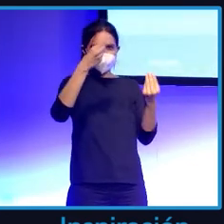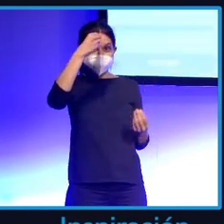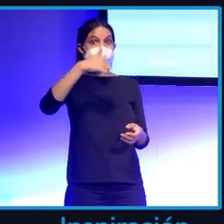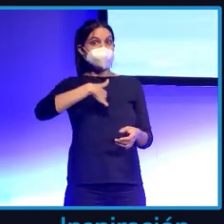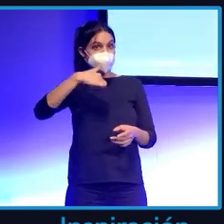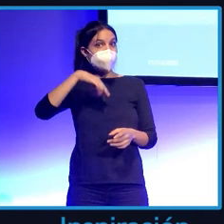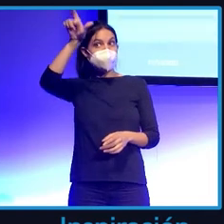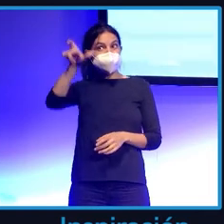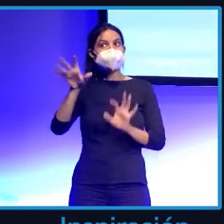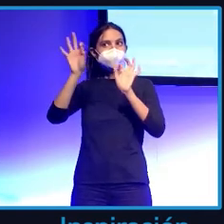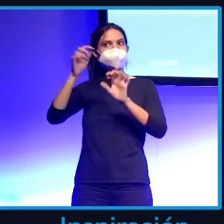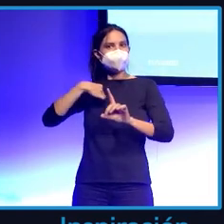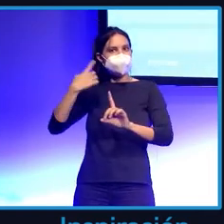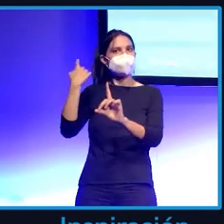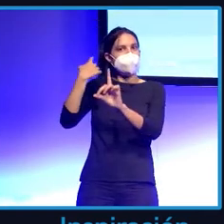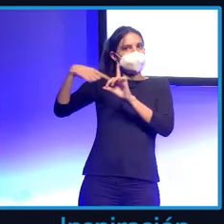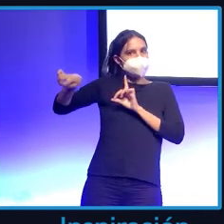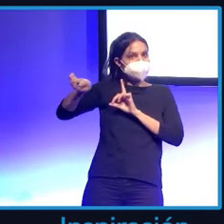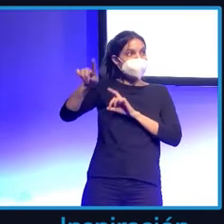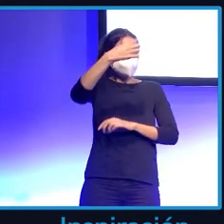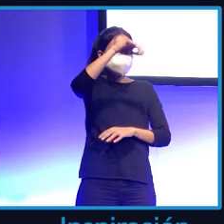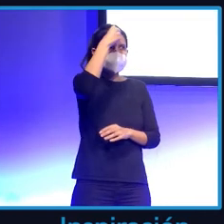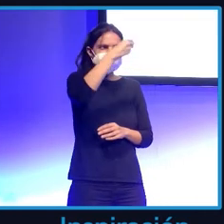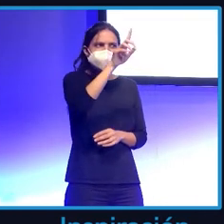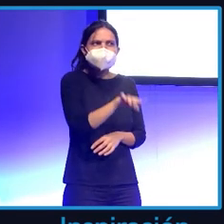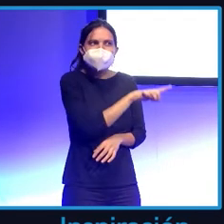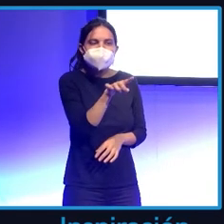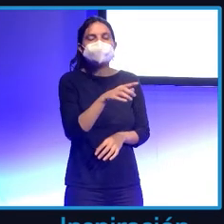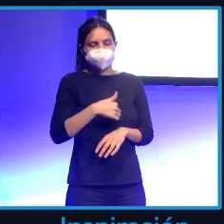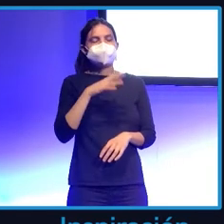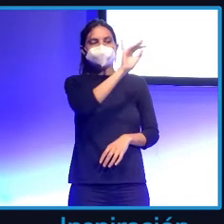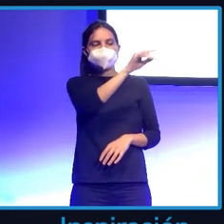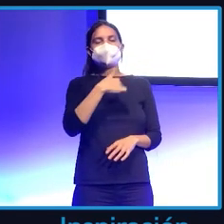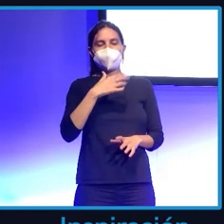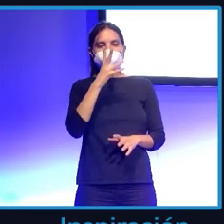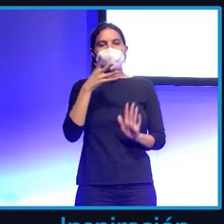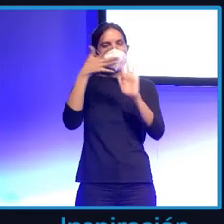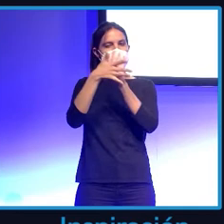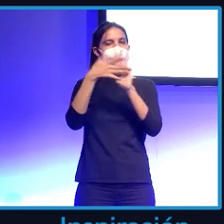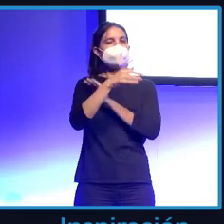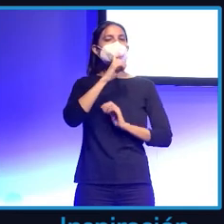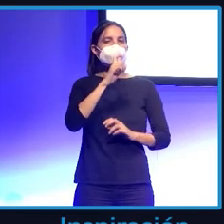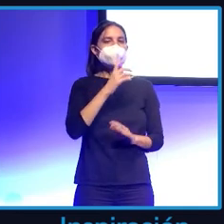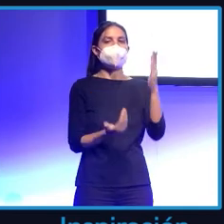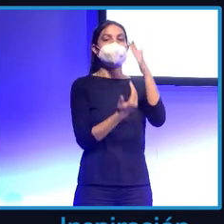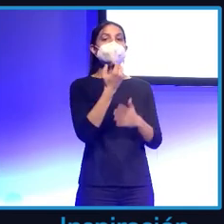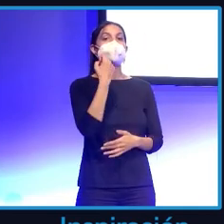un correo a Satoshi? Pues sí, yo os voy a explicar cómo. El 1 de noviembre